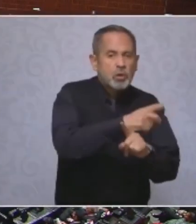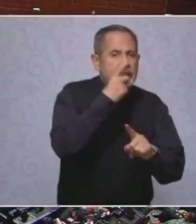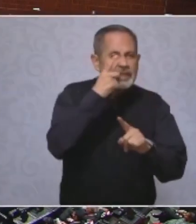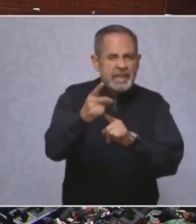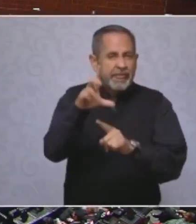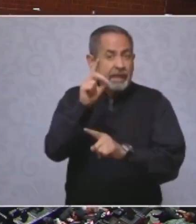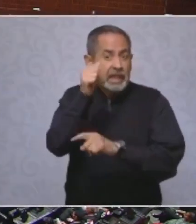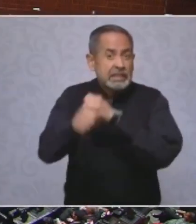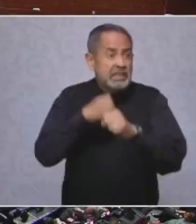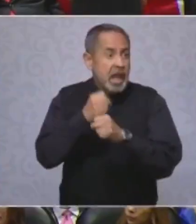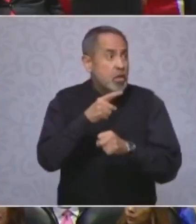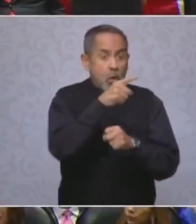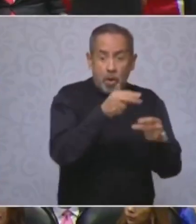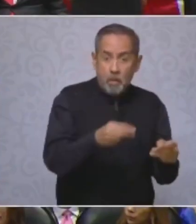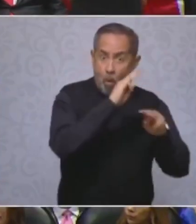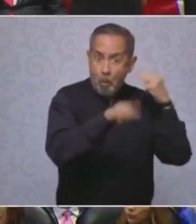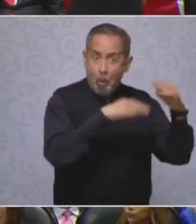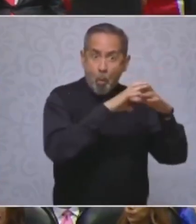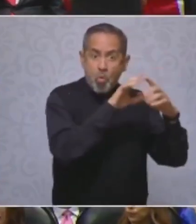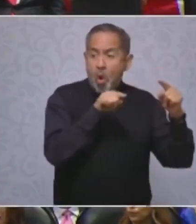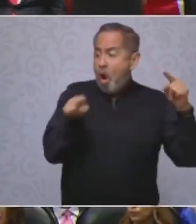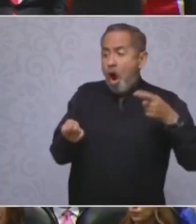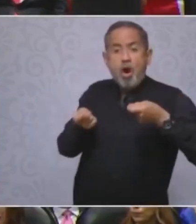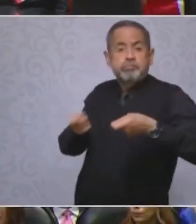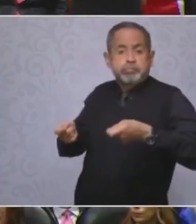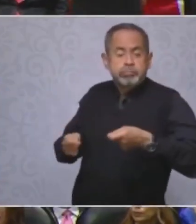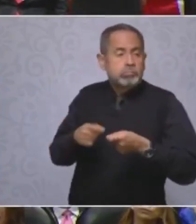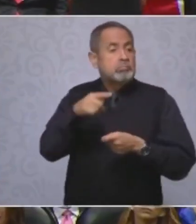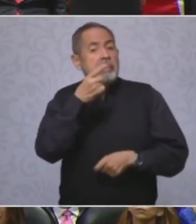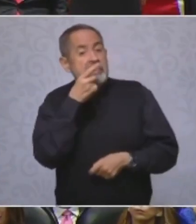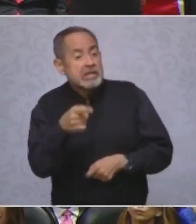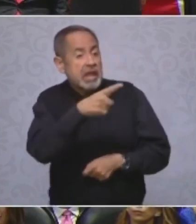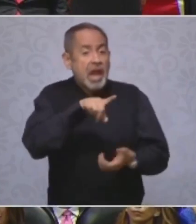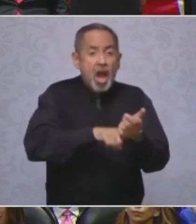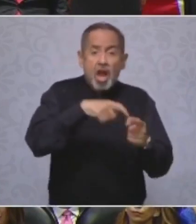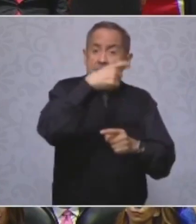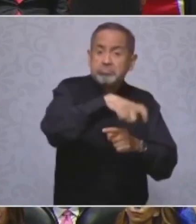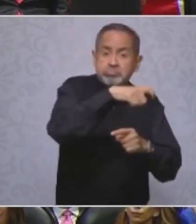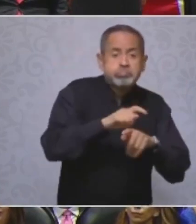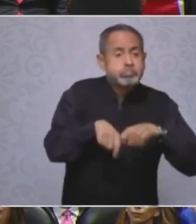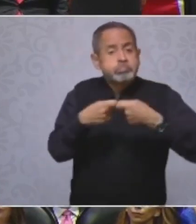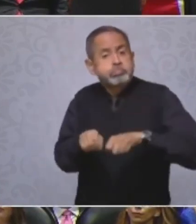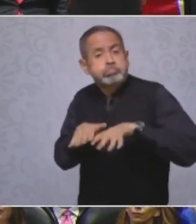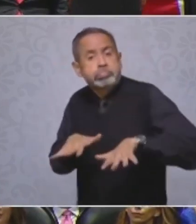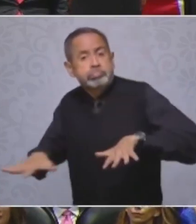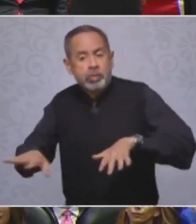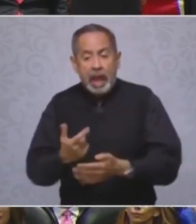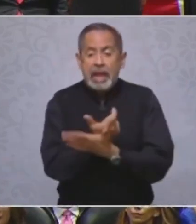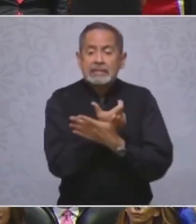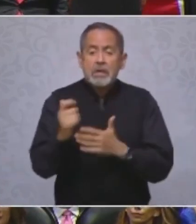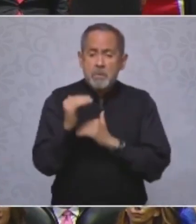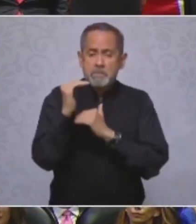mercado, que si la economía se regaba desde arriba iba a llegar a los de abajo, que si aumentaba el salario mínimo